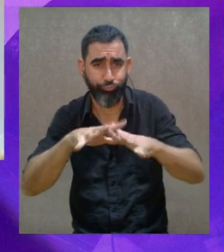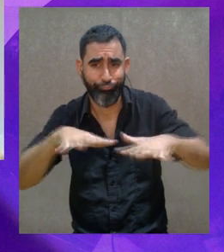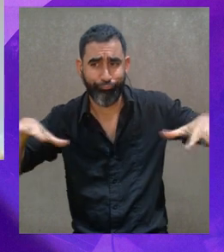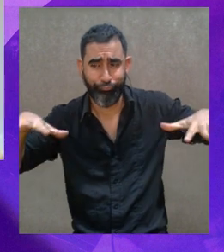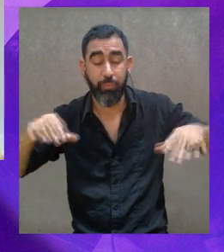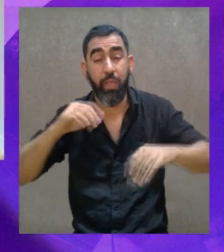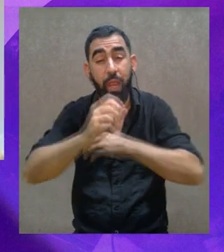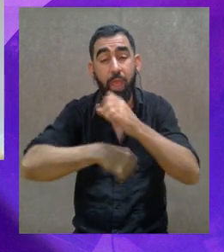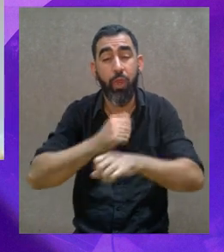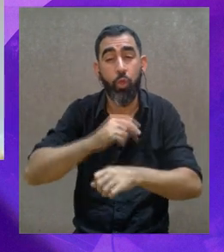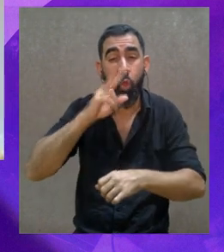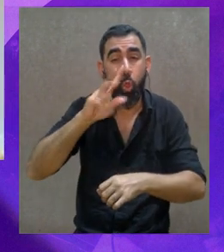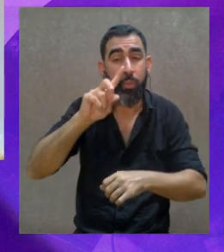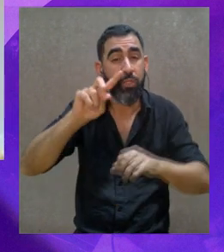escenario,